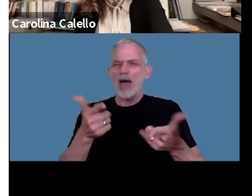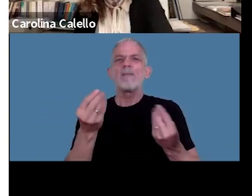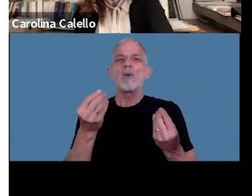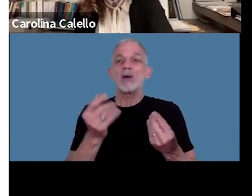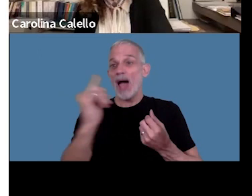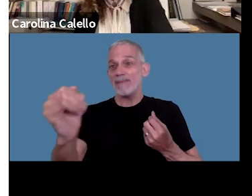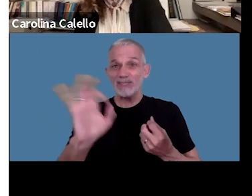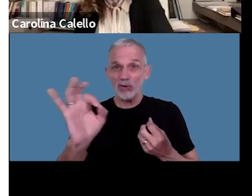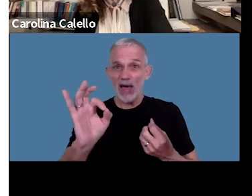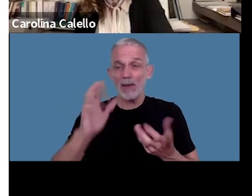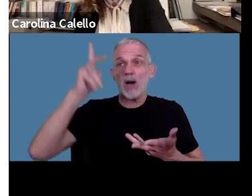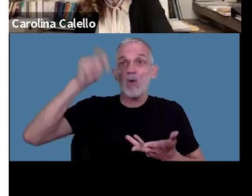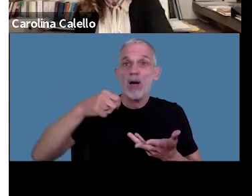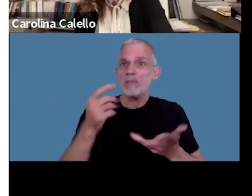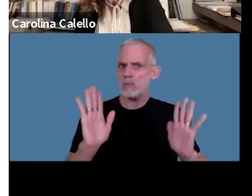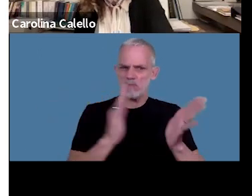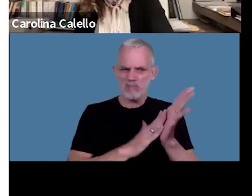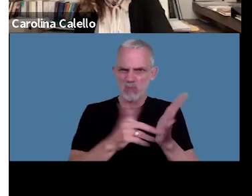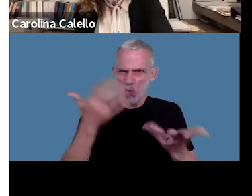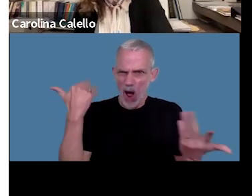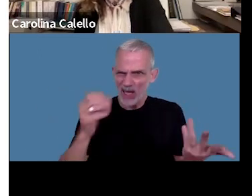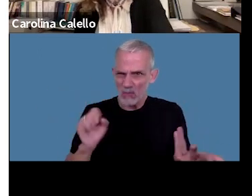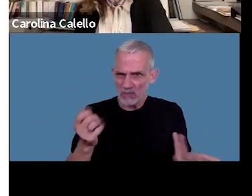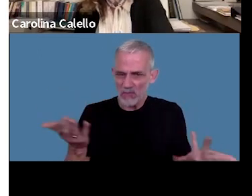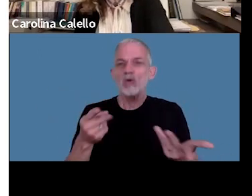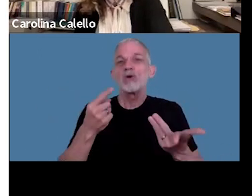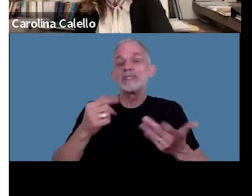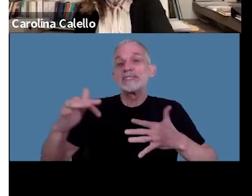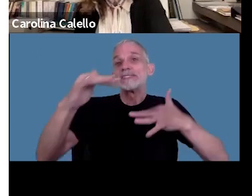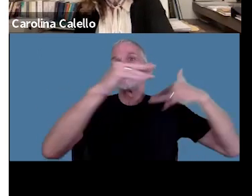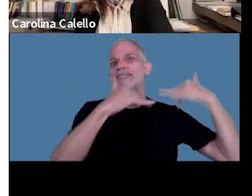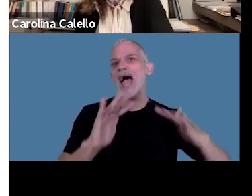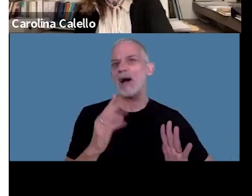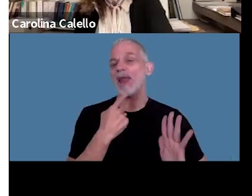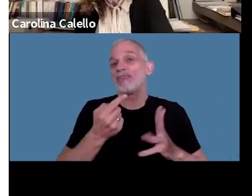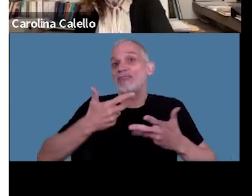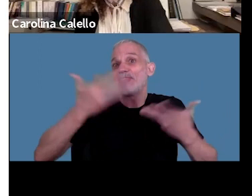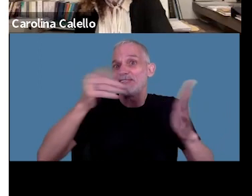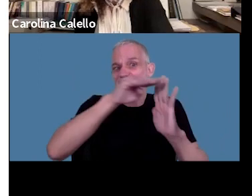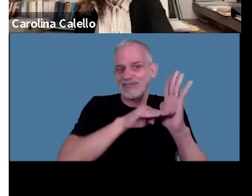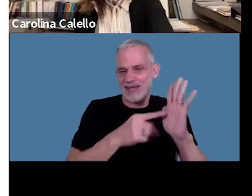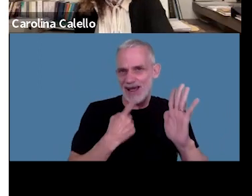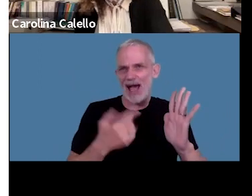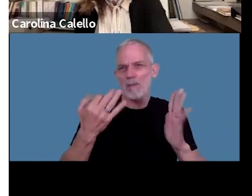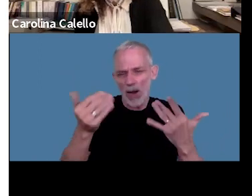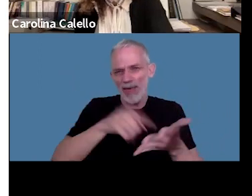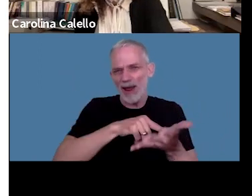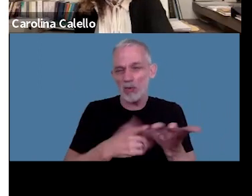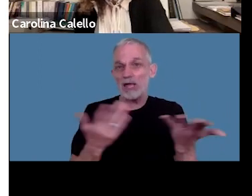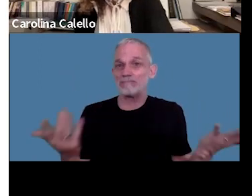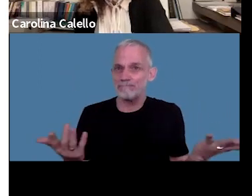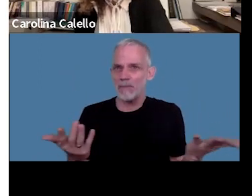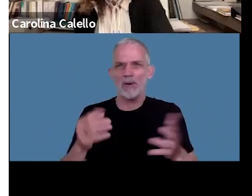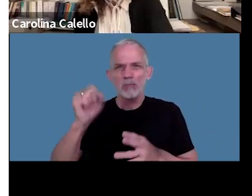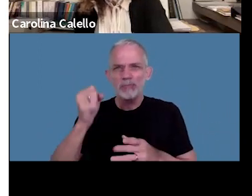advertido esto sino que esto es una cuestión doctrinaria sobre todo